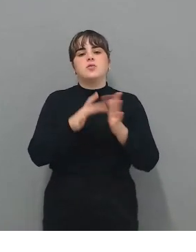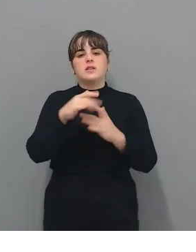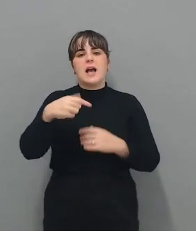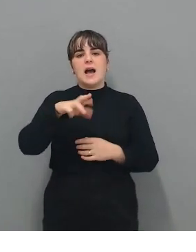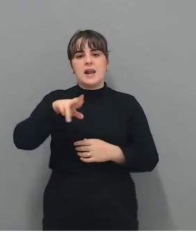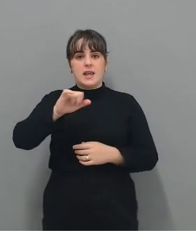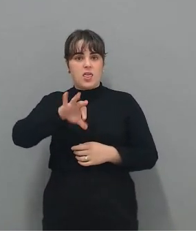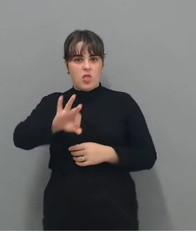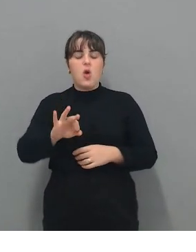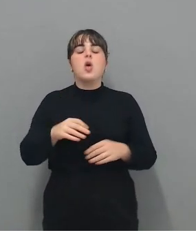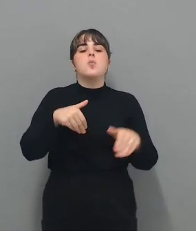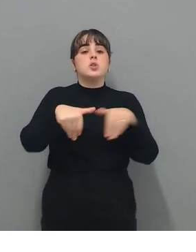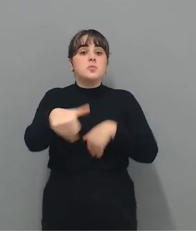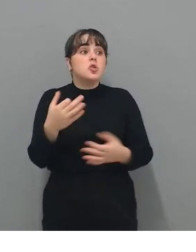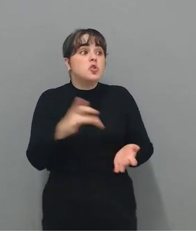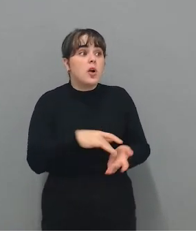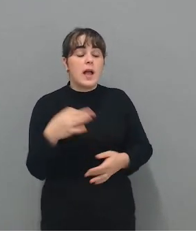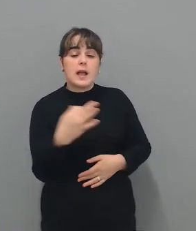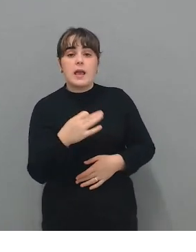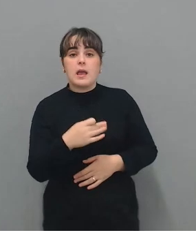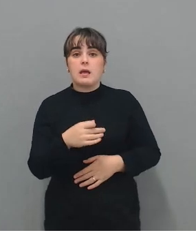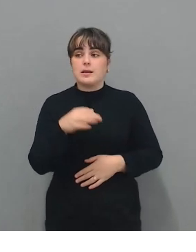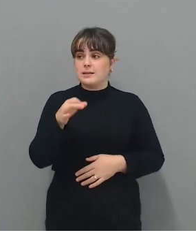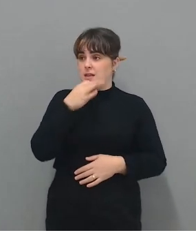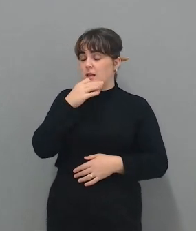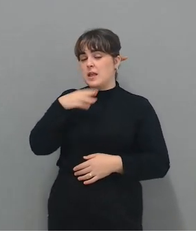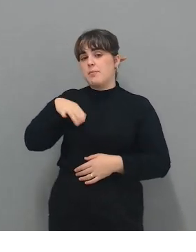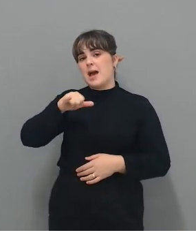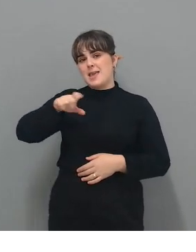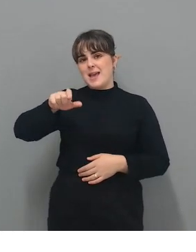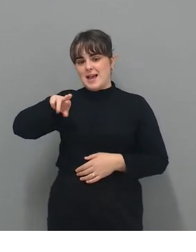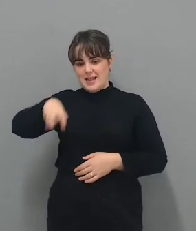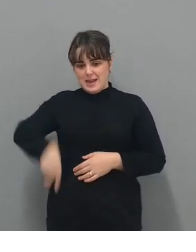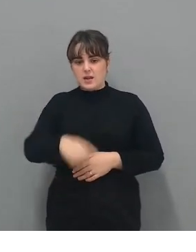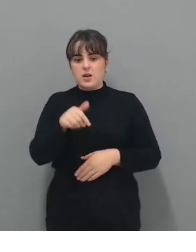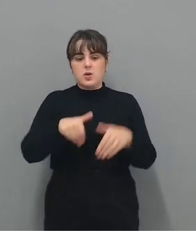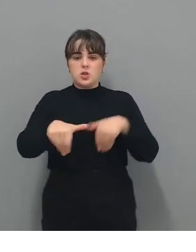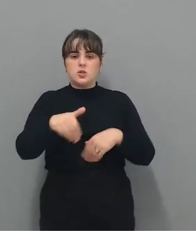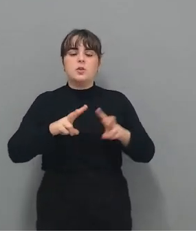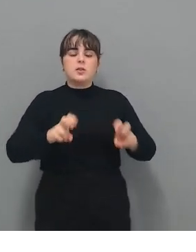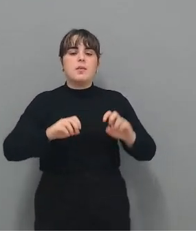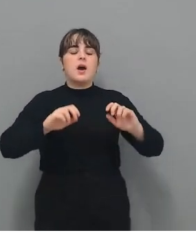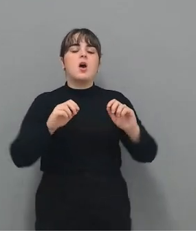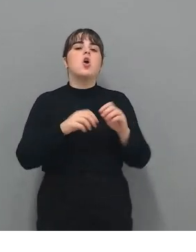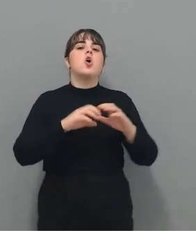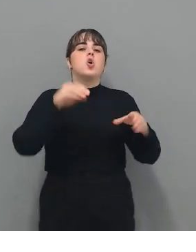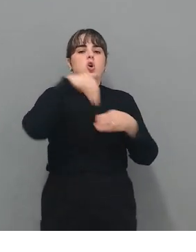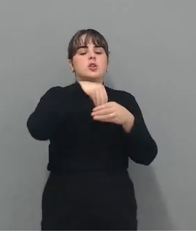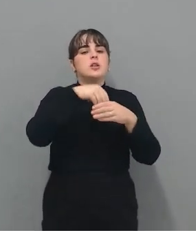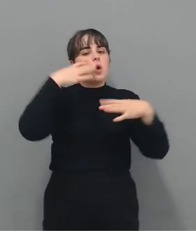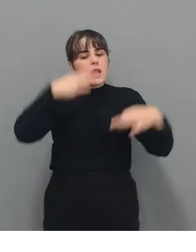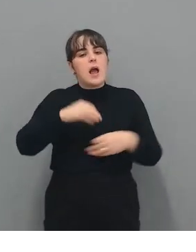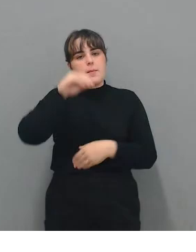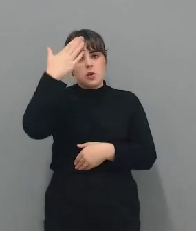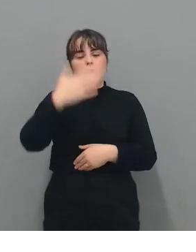próximo? Aparte de la reunión de esta tarde con Miami, ¿qué has dicho? Lo próximo es el Netflix de contenido de realidad virtual para que las familias,